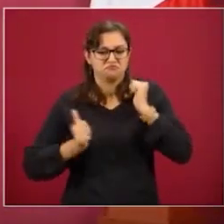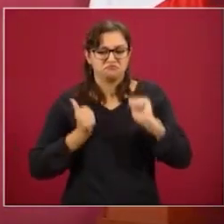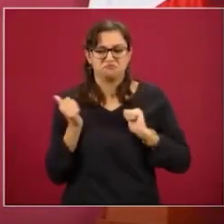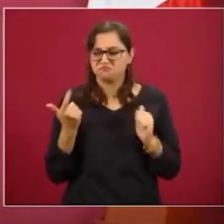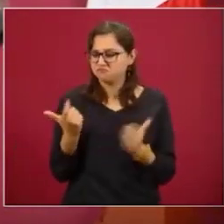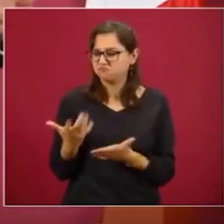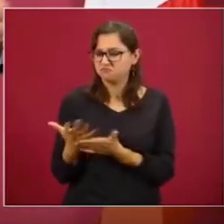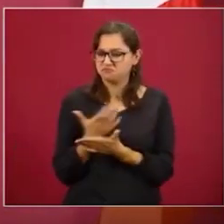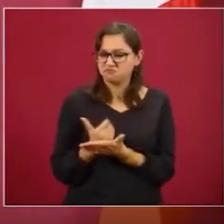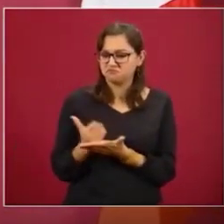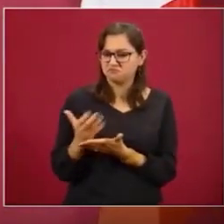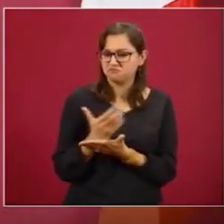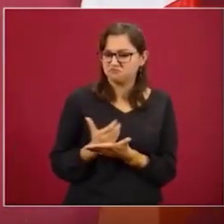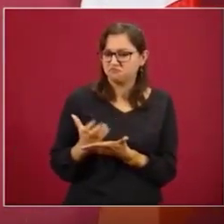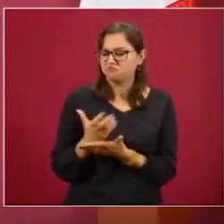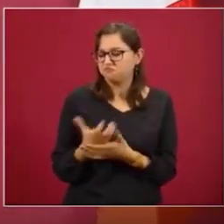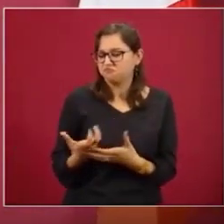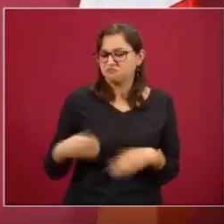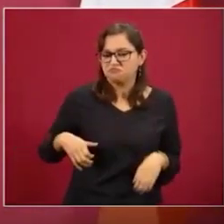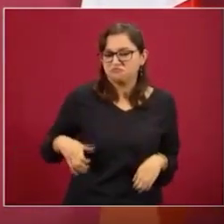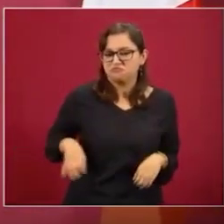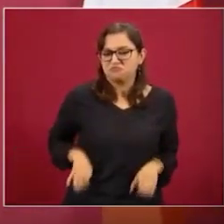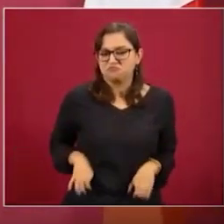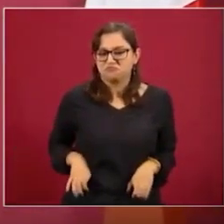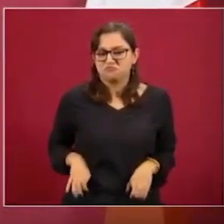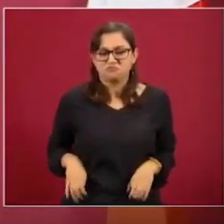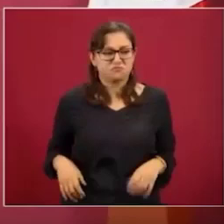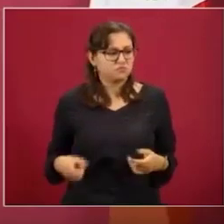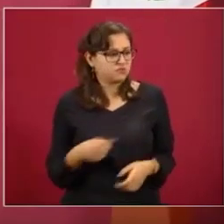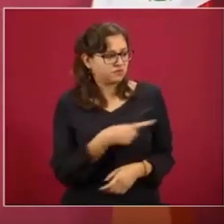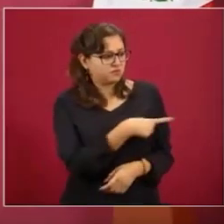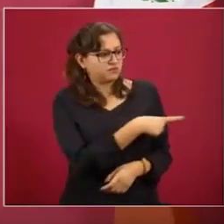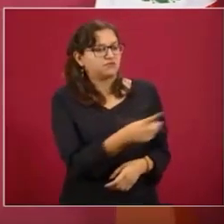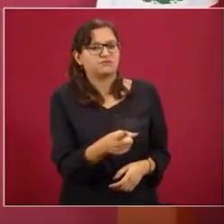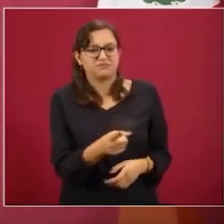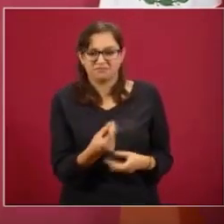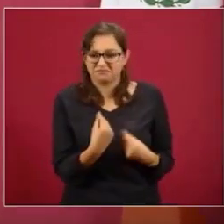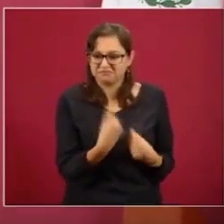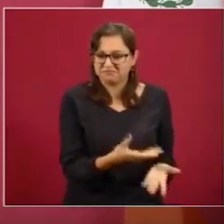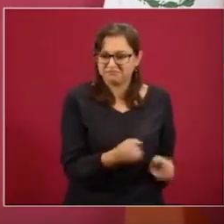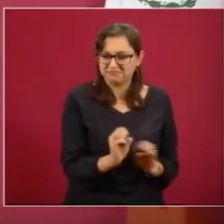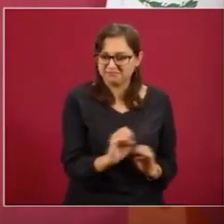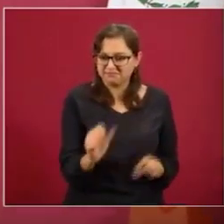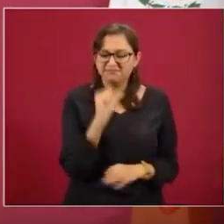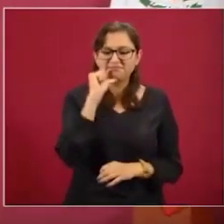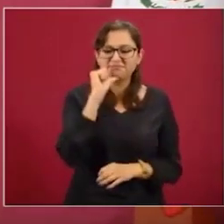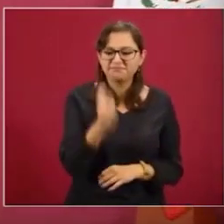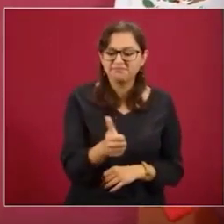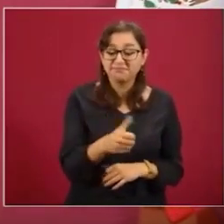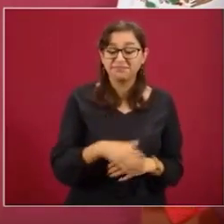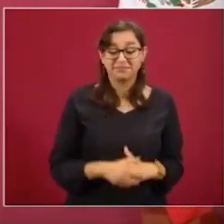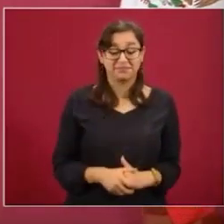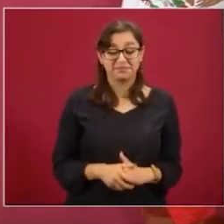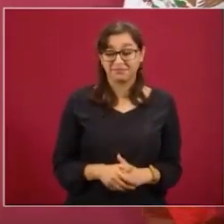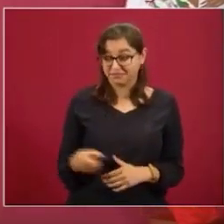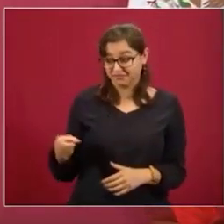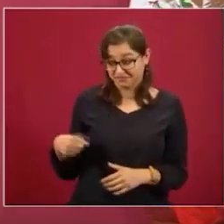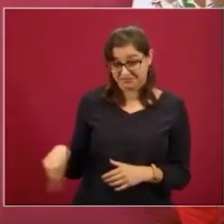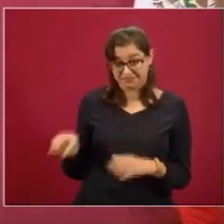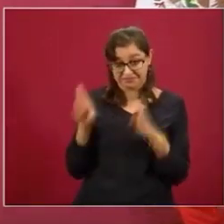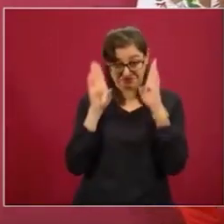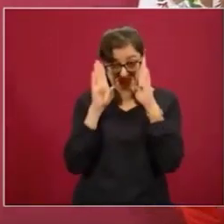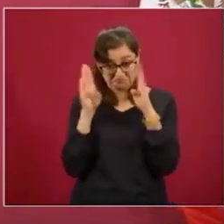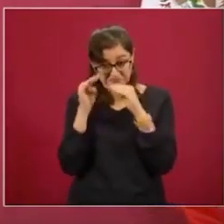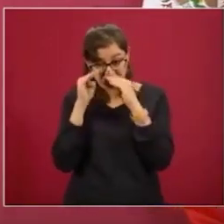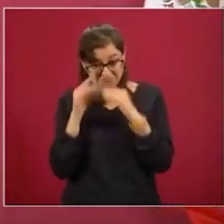pertenece a todos. Bueno, para el conservadurismo es